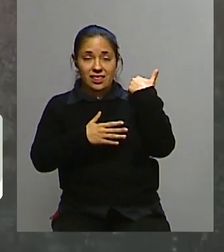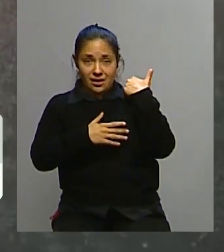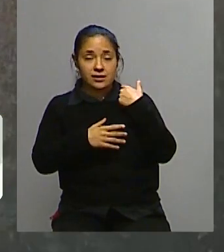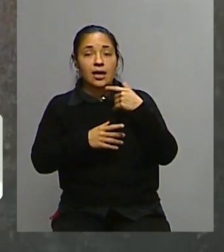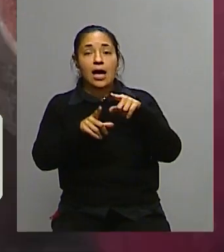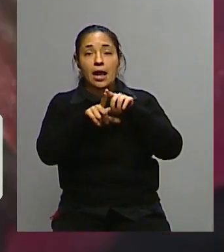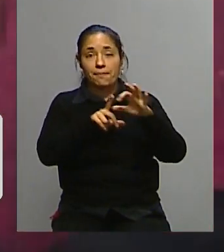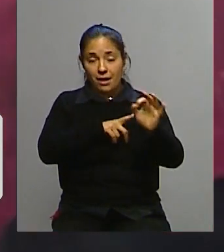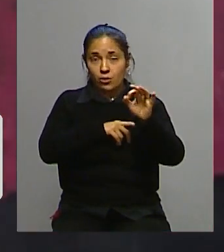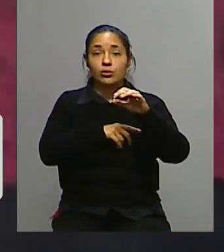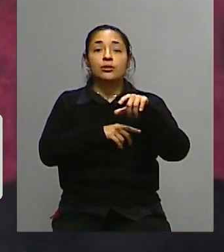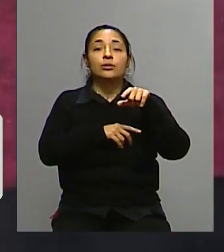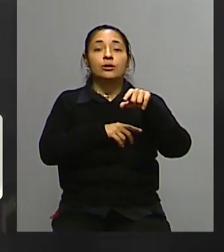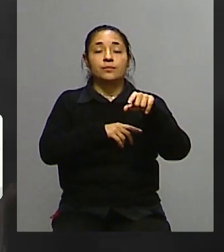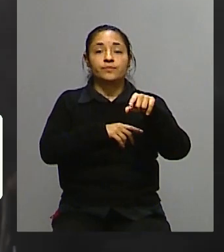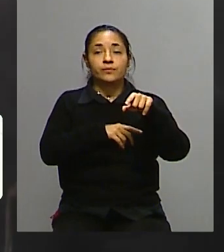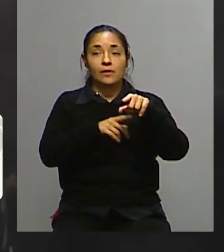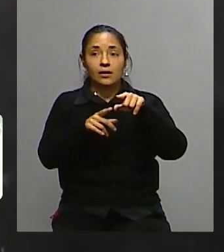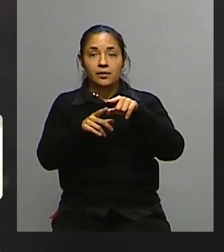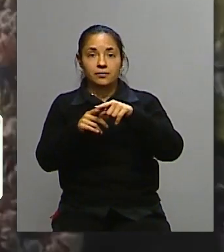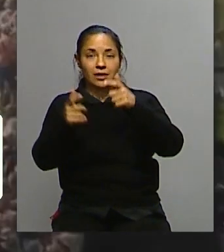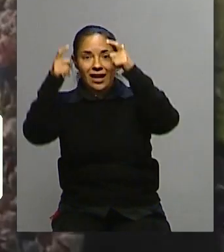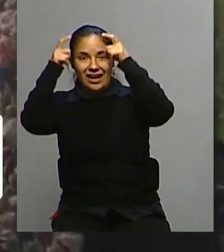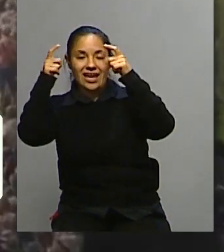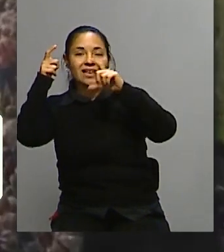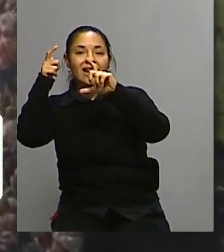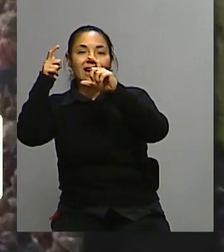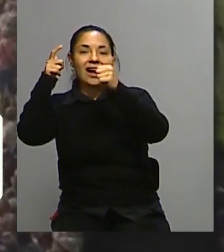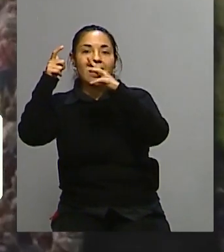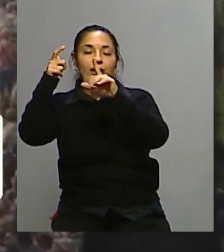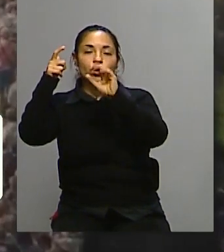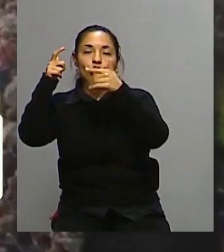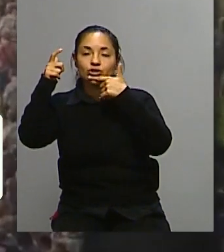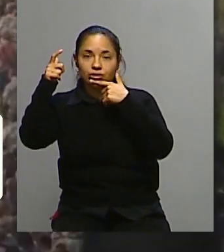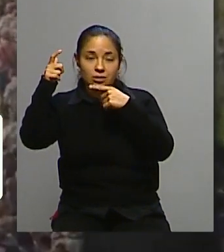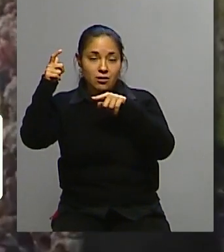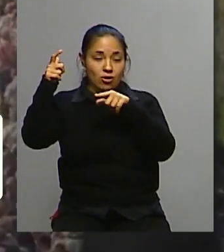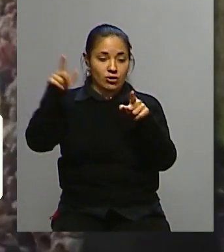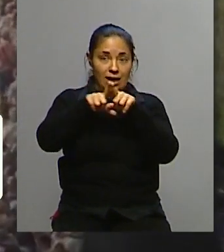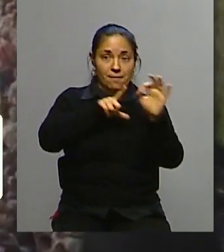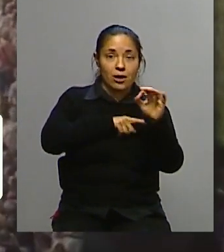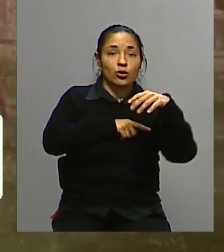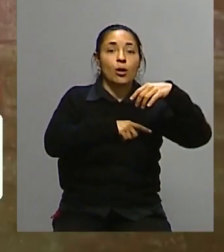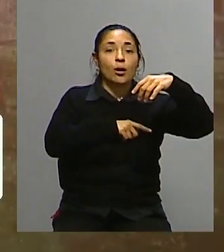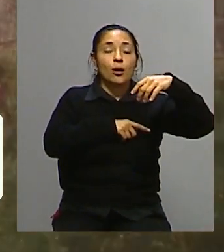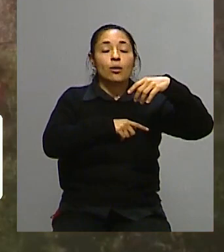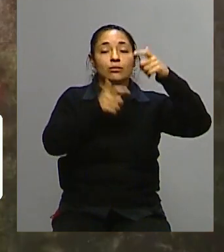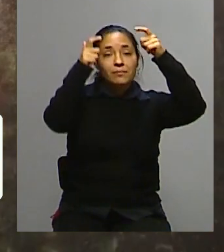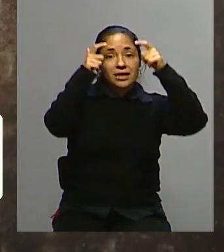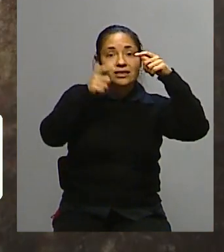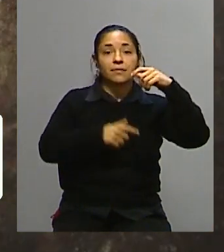hermano del príncipe Carlos, perdón, del rey Carlos ahora, el príncipe Andrés, estuvo envuelto de escándalos que